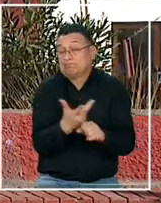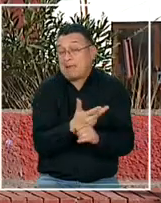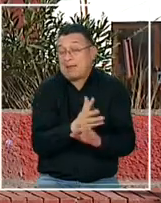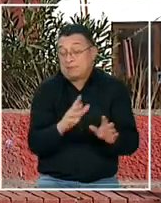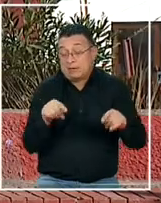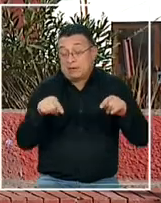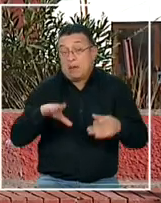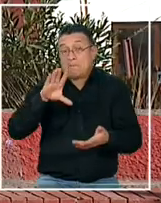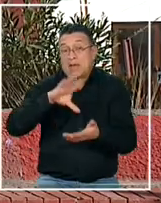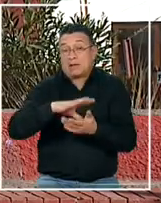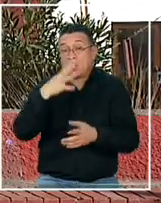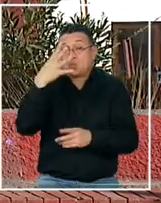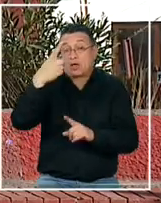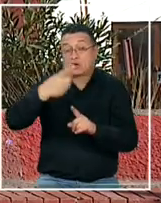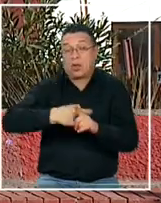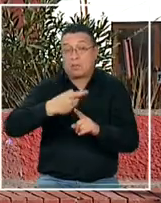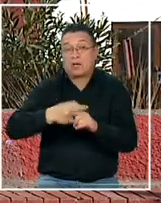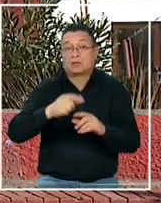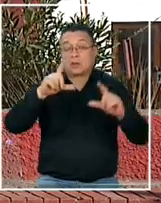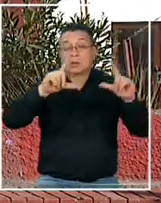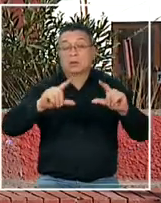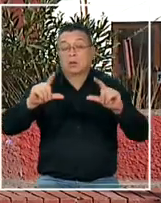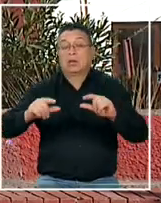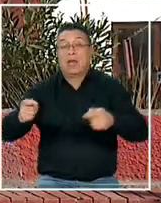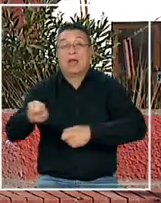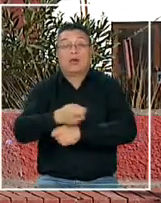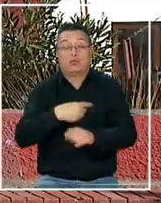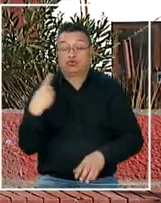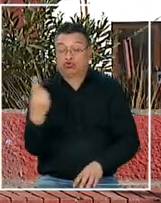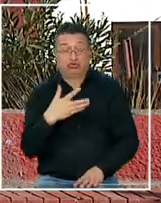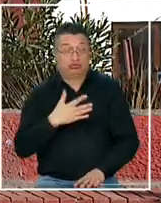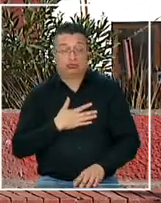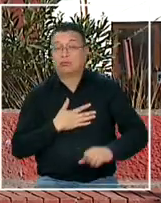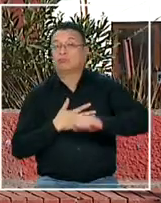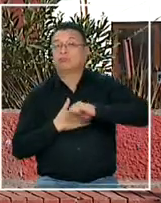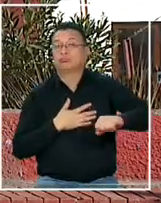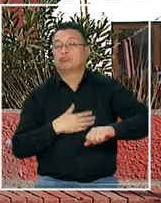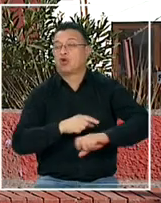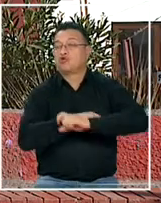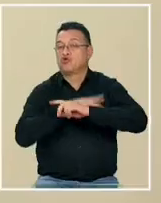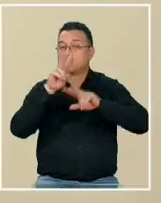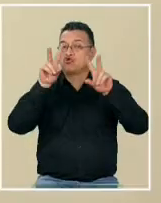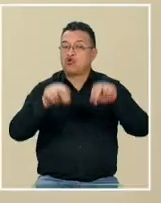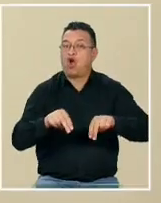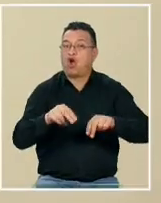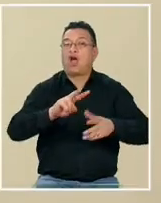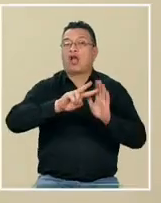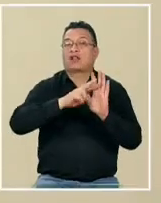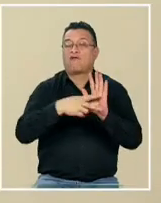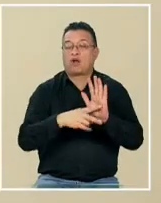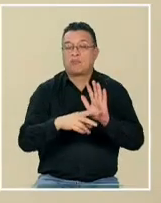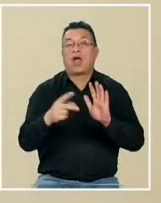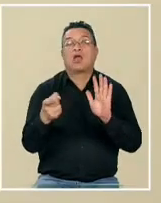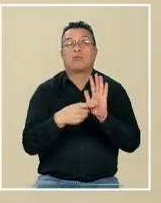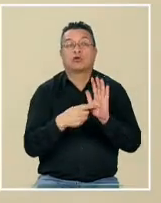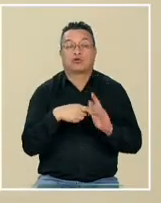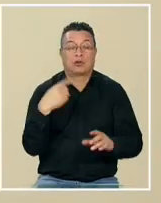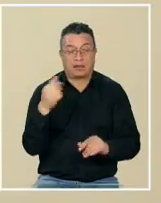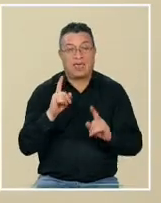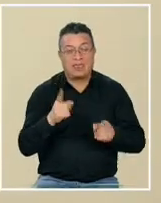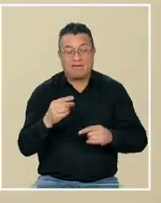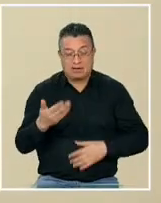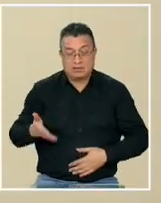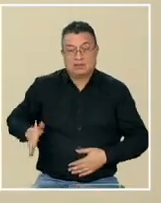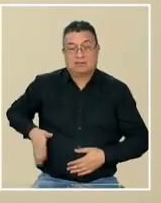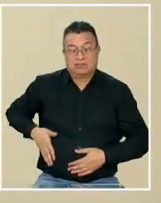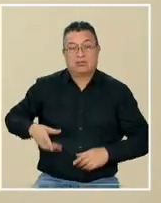en un país que lleva cuatro meses con contracción económica la oposición le va a decir que no a una reforma tributaria nosotros creemos que hay que alivianar el bolsillo de la clase